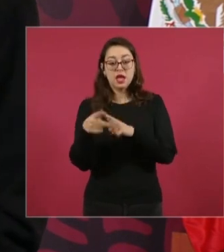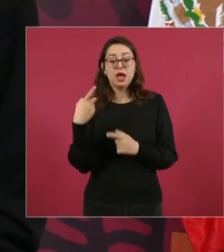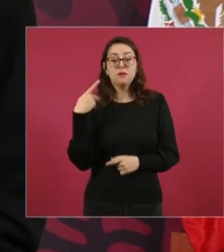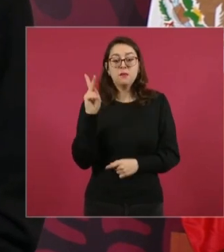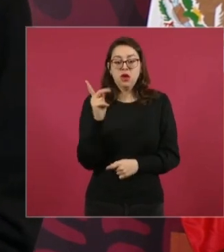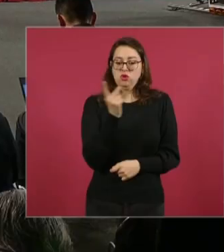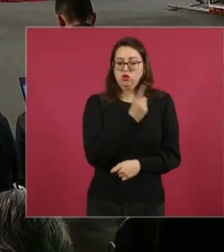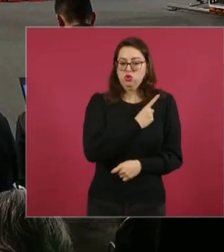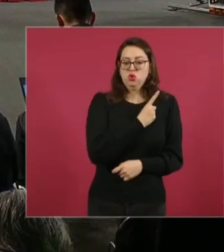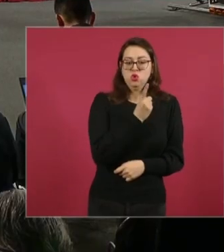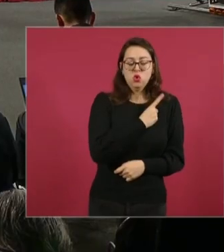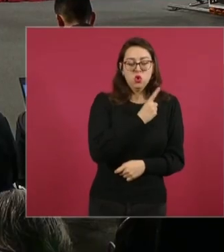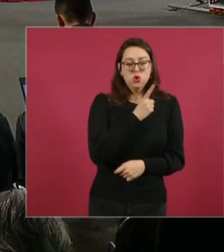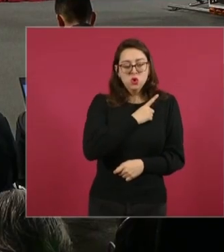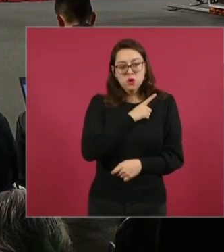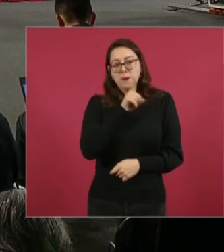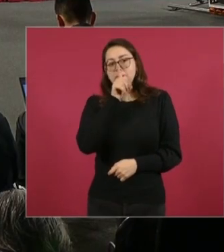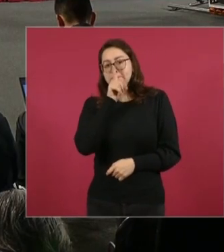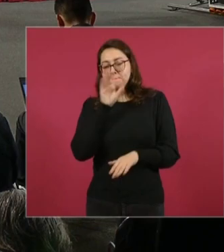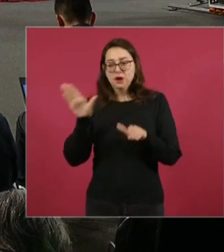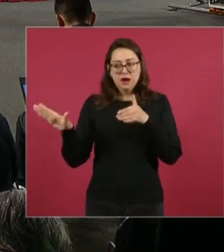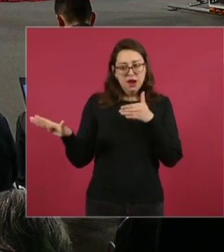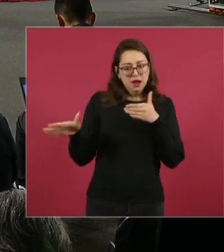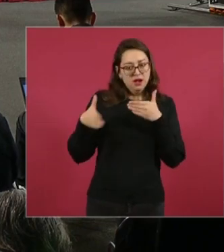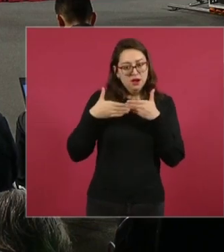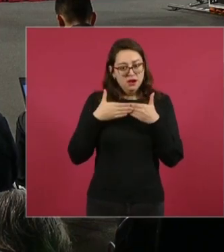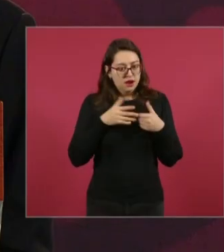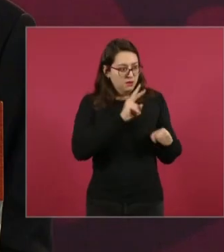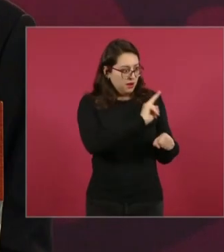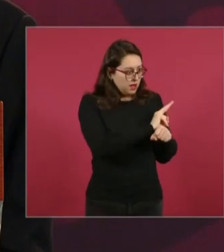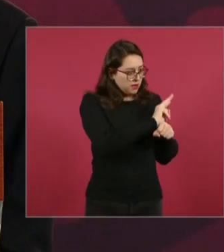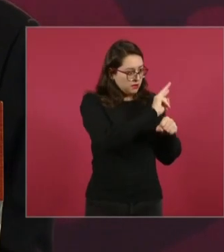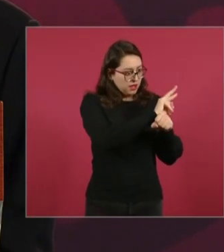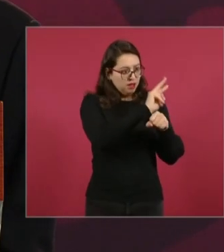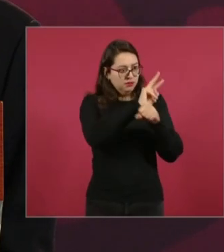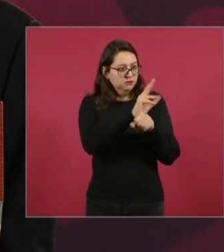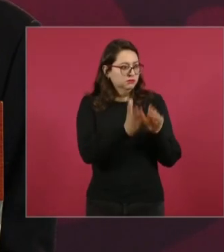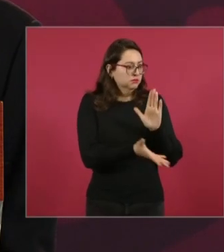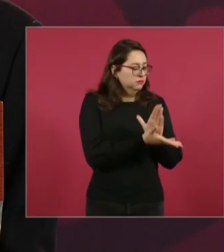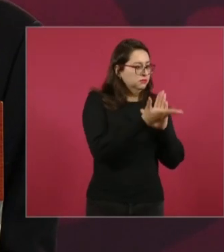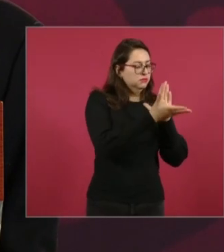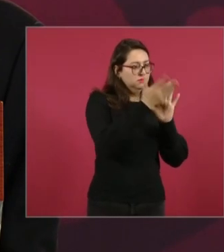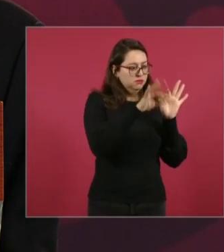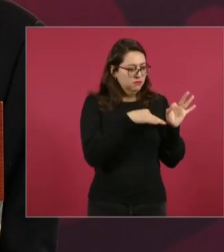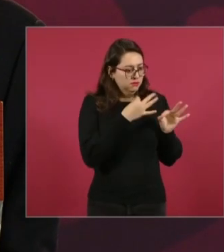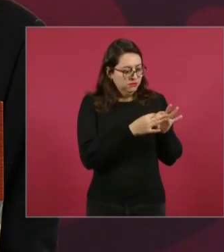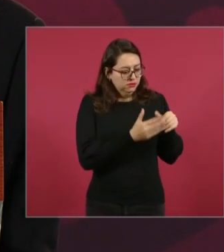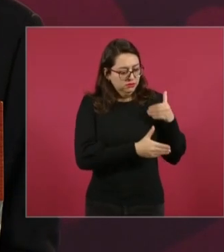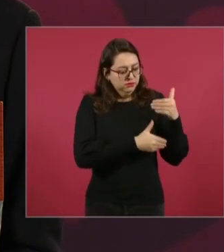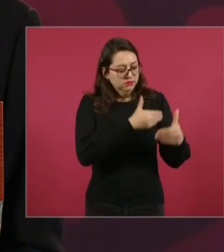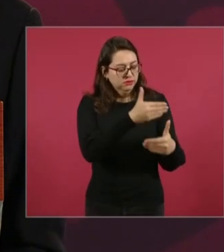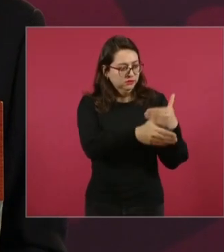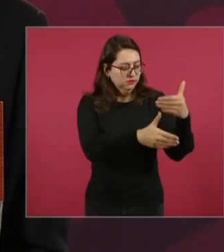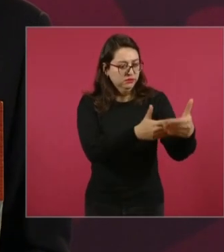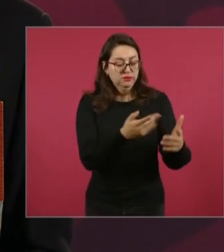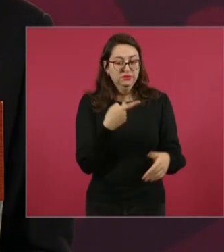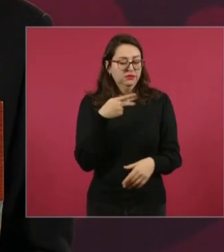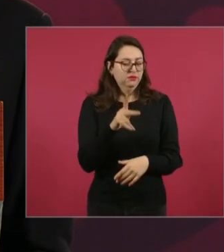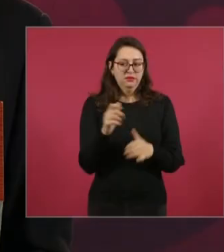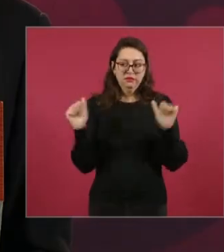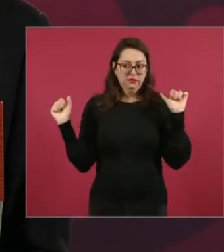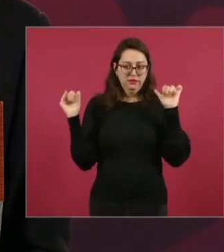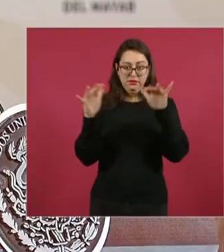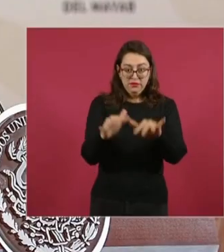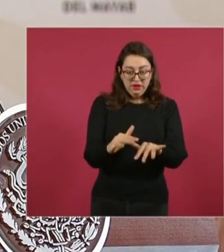Eso no lo voy a detener porque ya nos falta poco tiempo. En el caso de